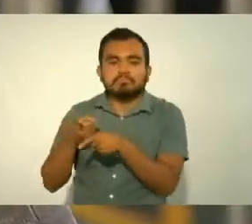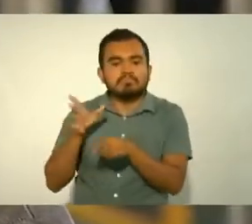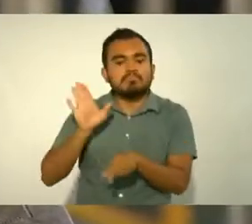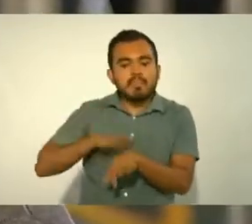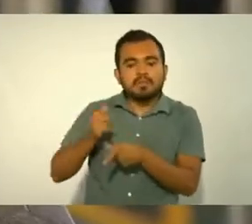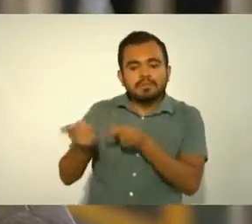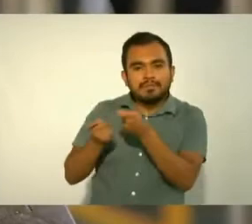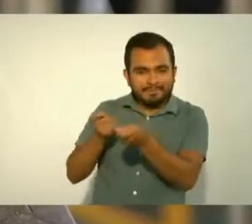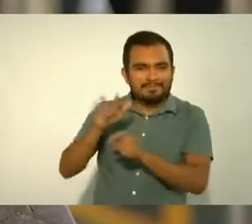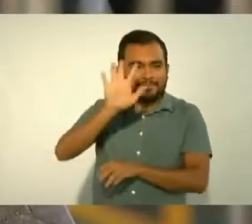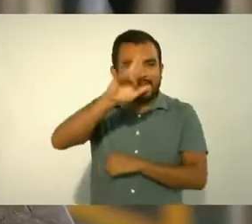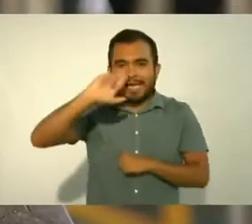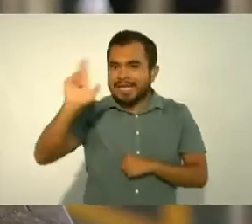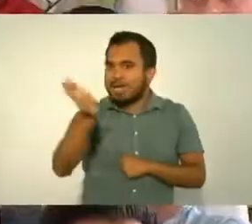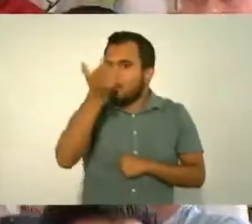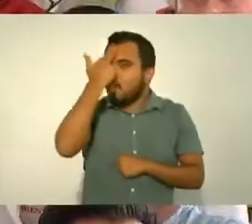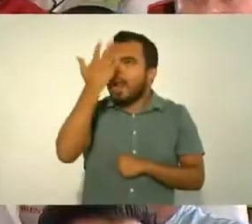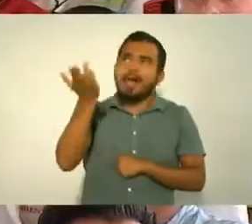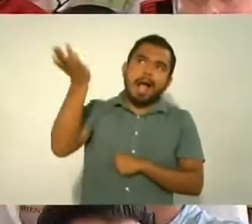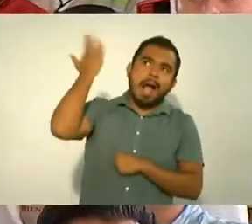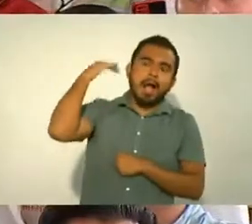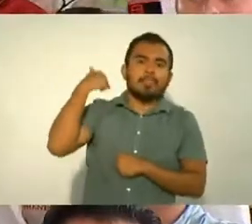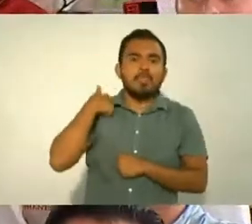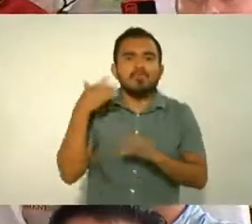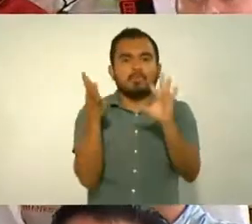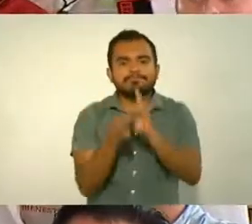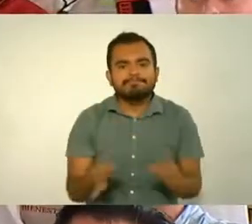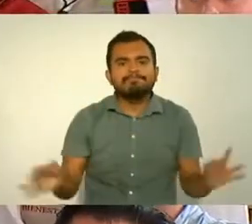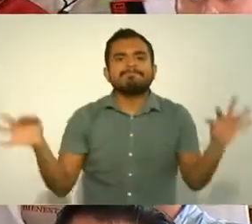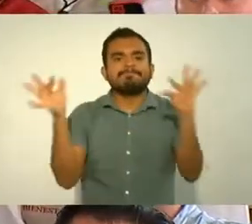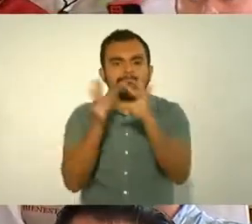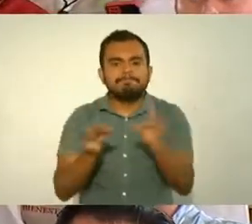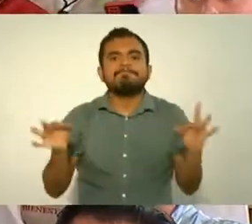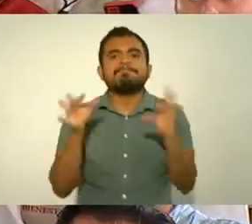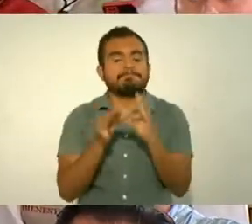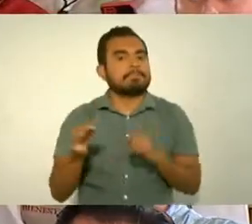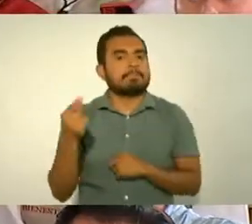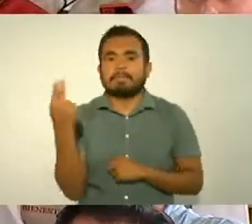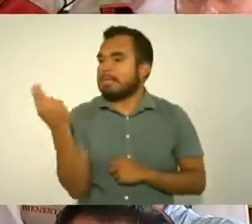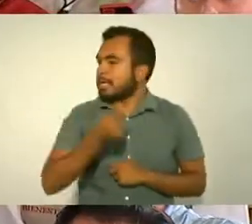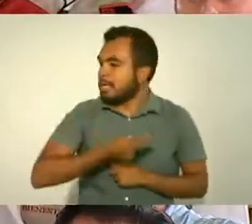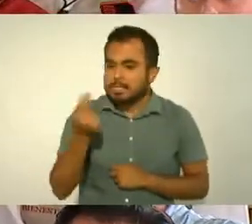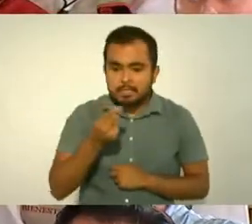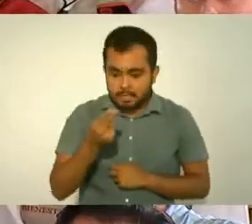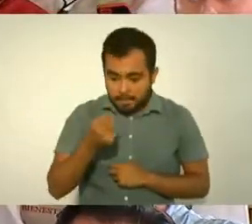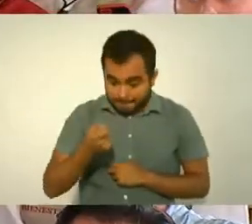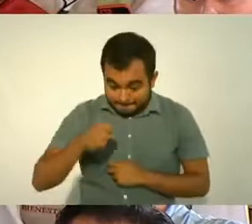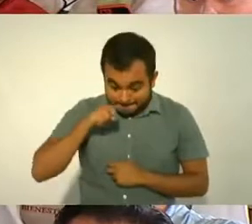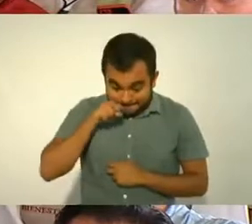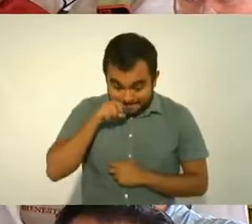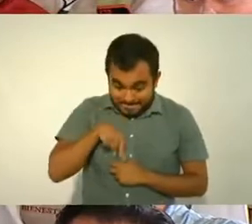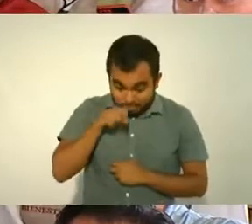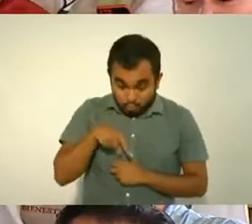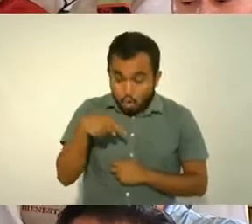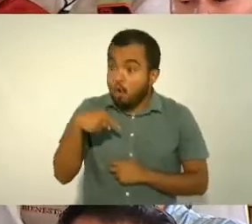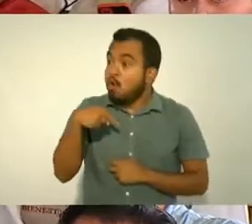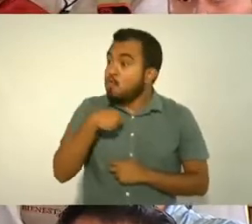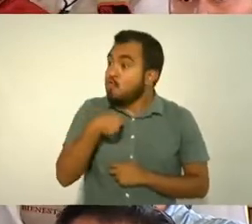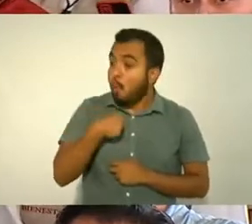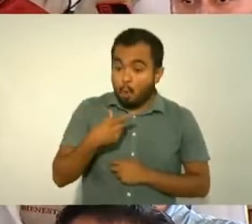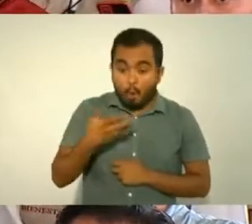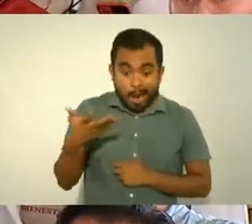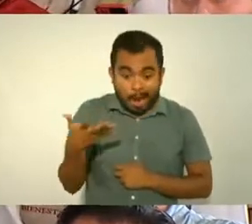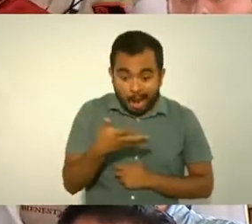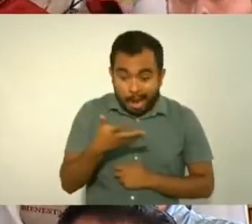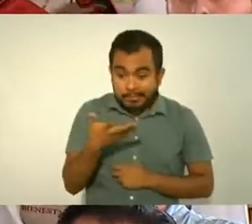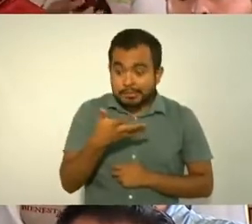hablamos de que teníamos que producir lo que consumíamos y que